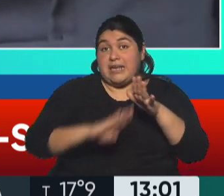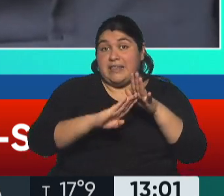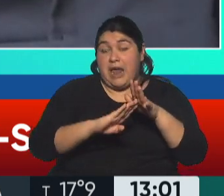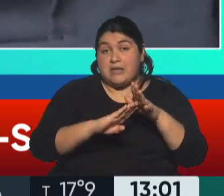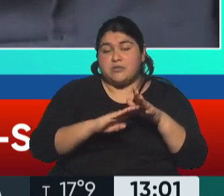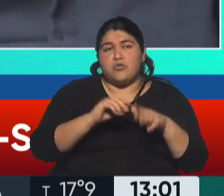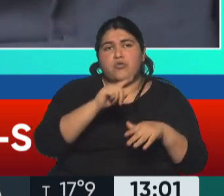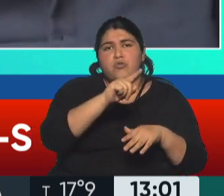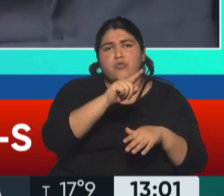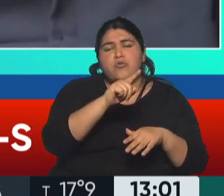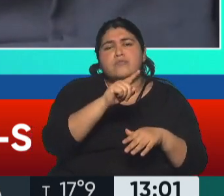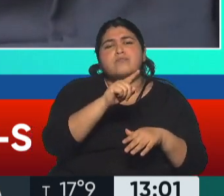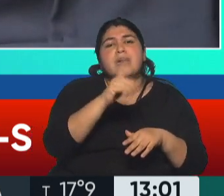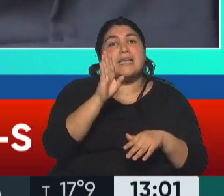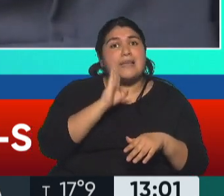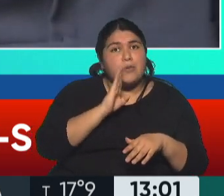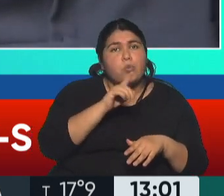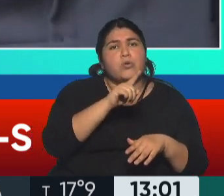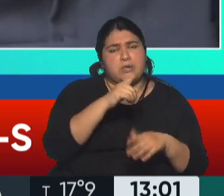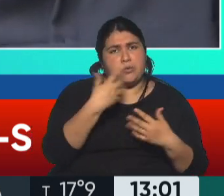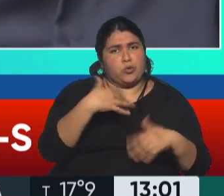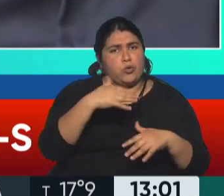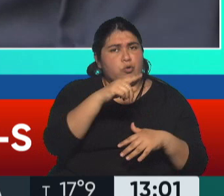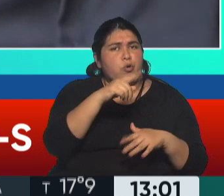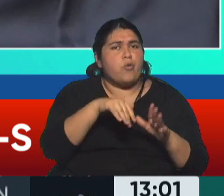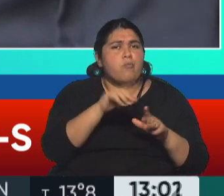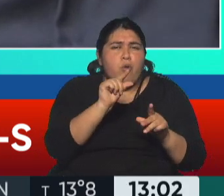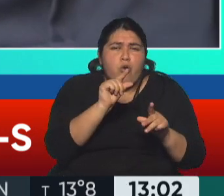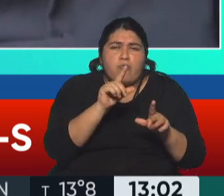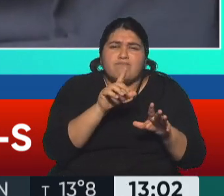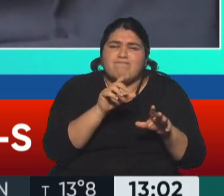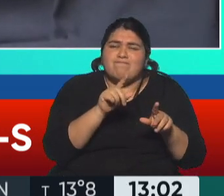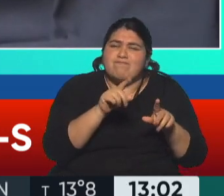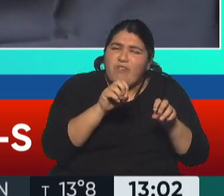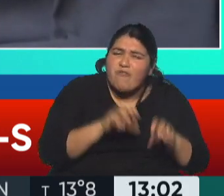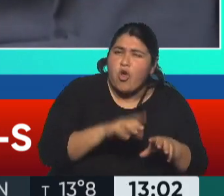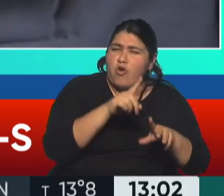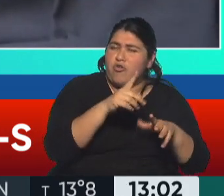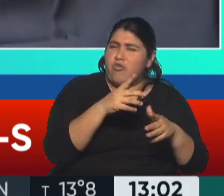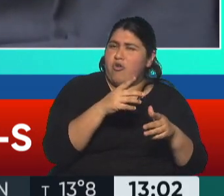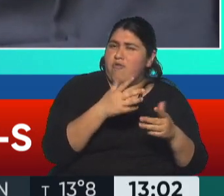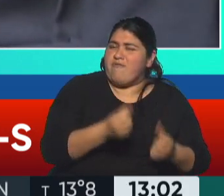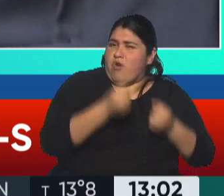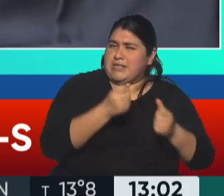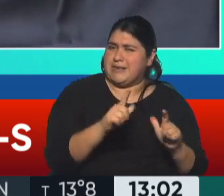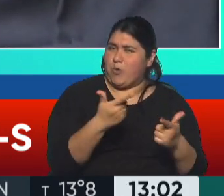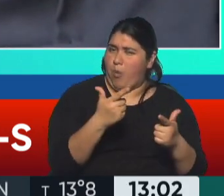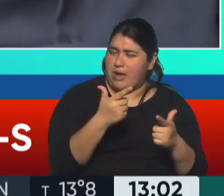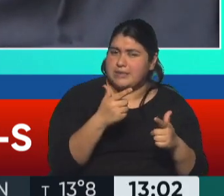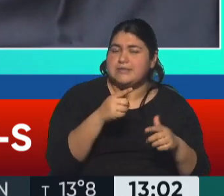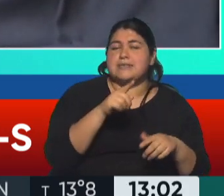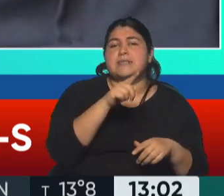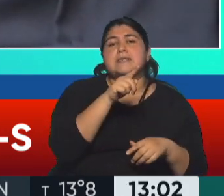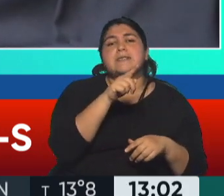los Estados Unidos es un poder más débil, yo diría. Es un país que nunca toleraba,